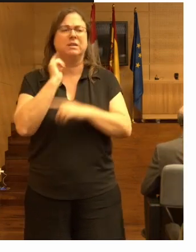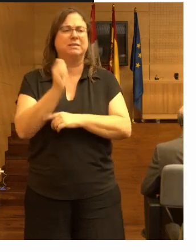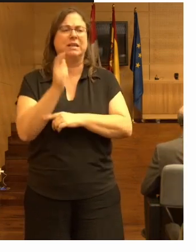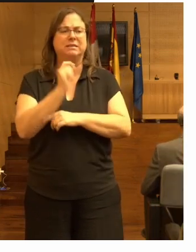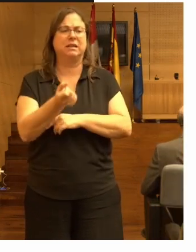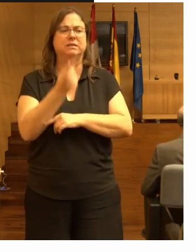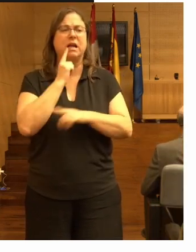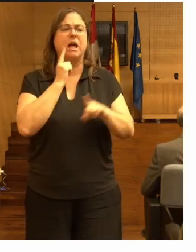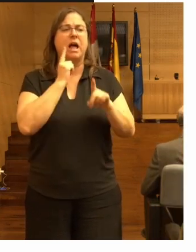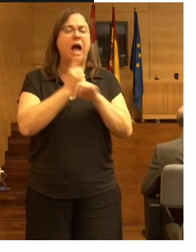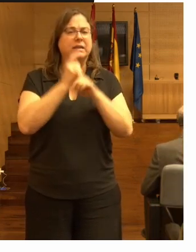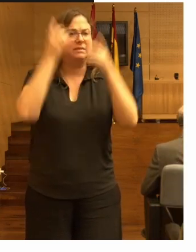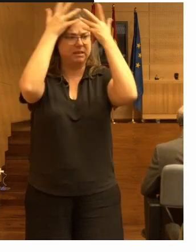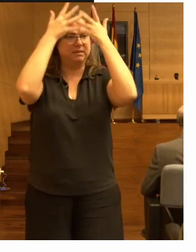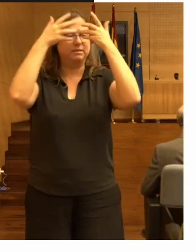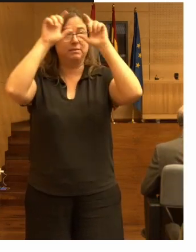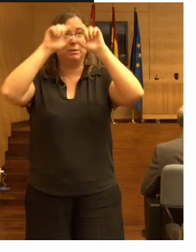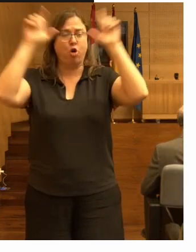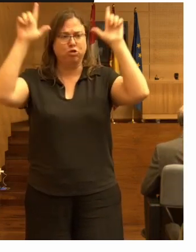antipsicóticos